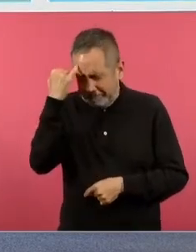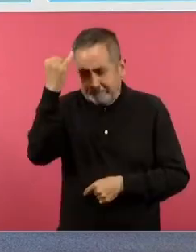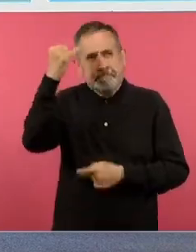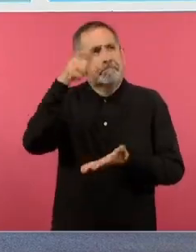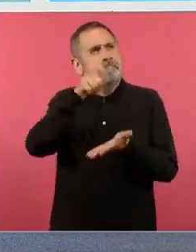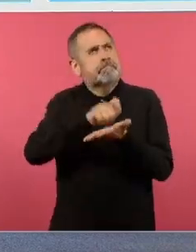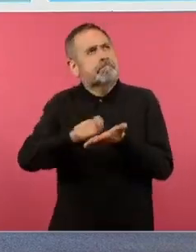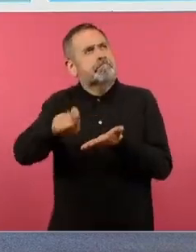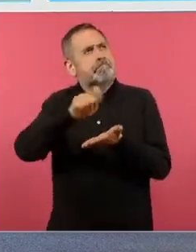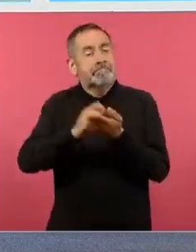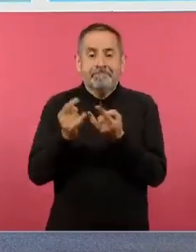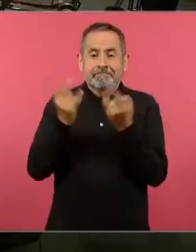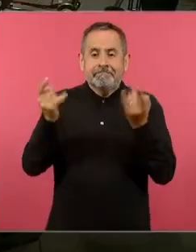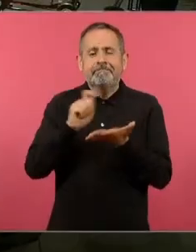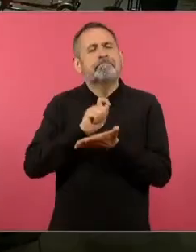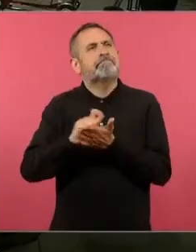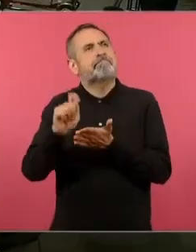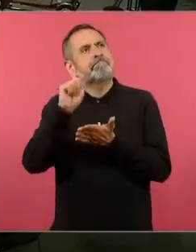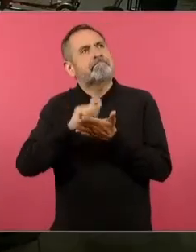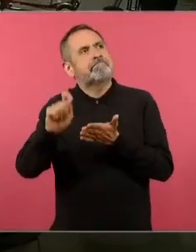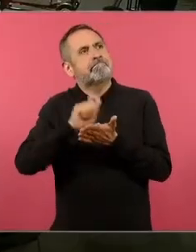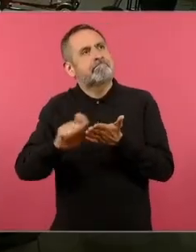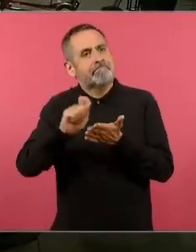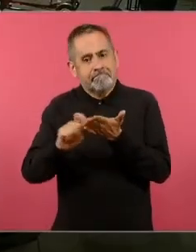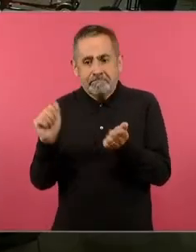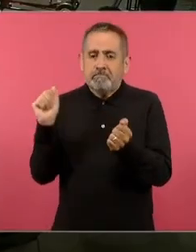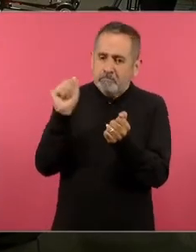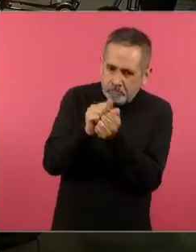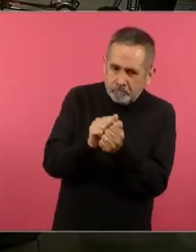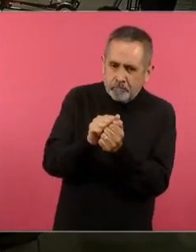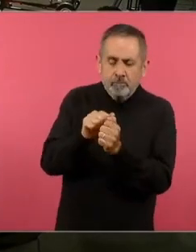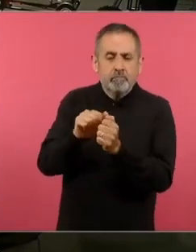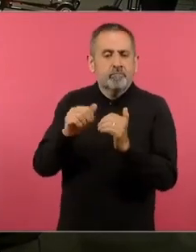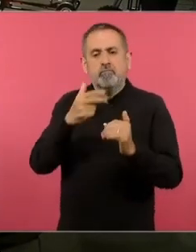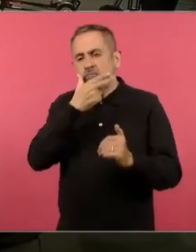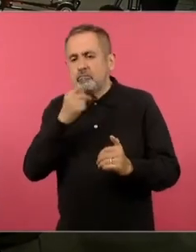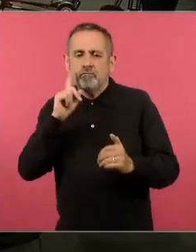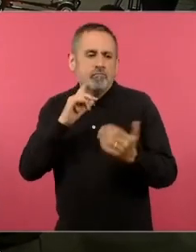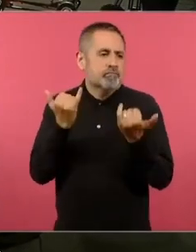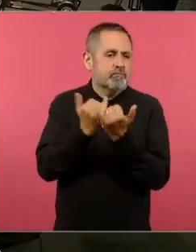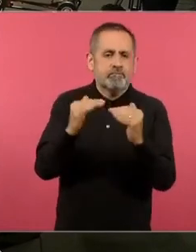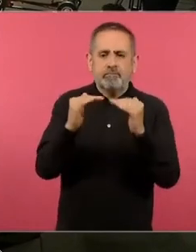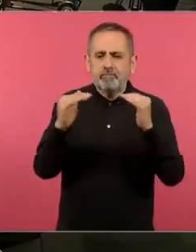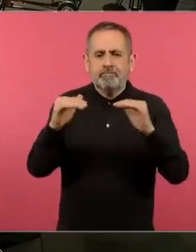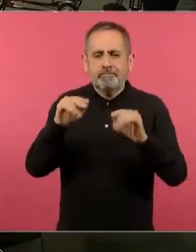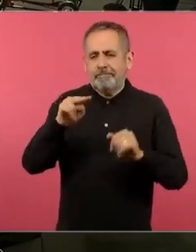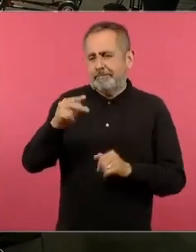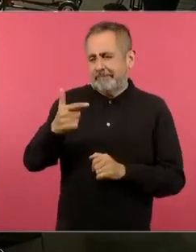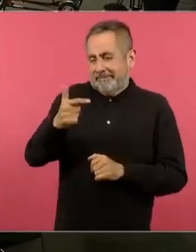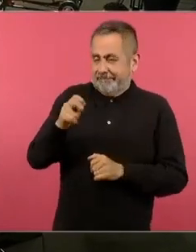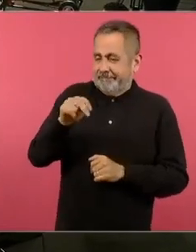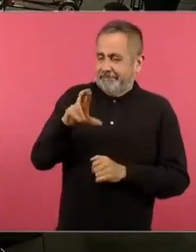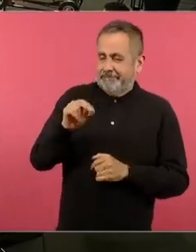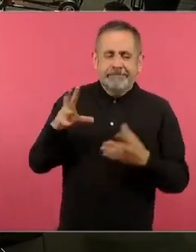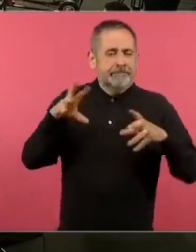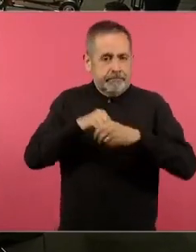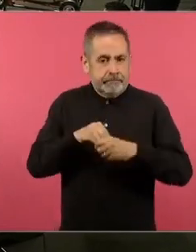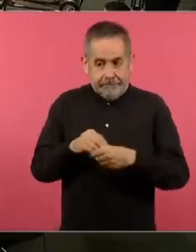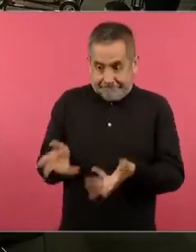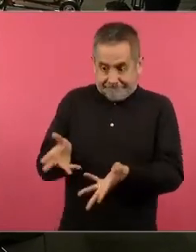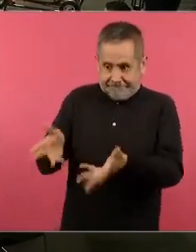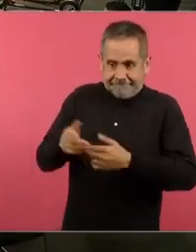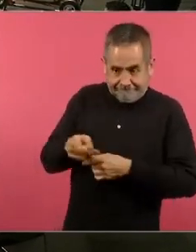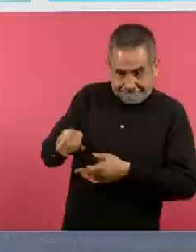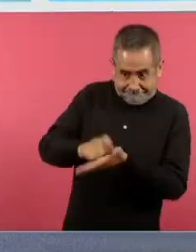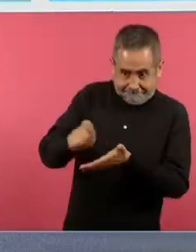visibilizando la equidad de género. Entonces en este sentido desde este proyecto realizamos